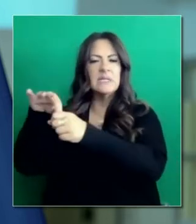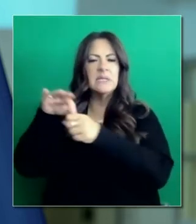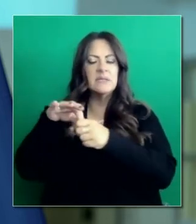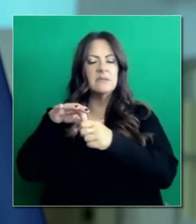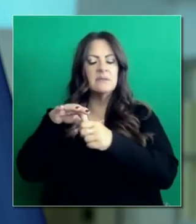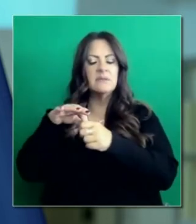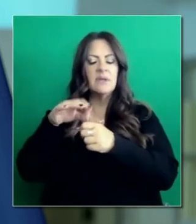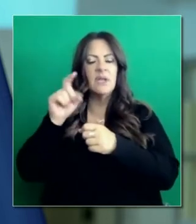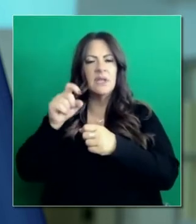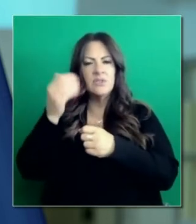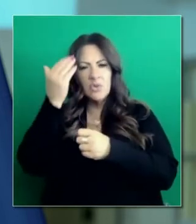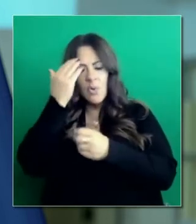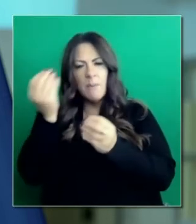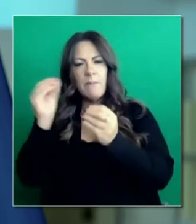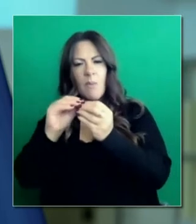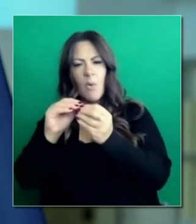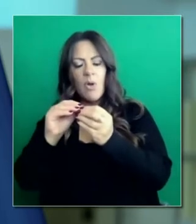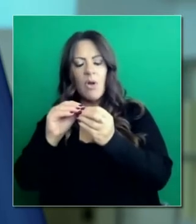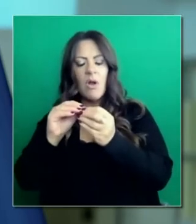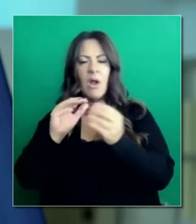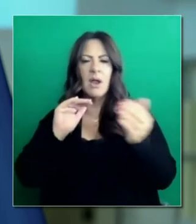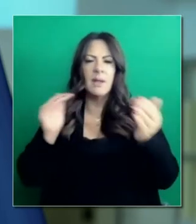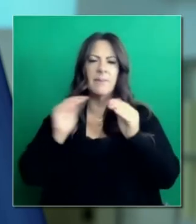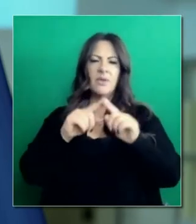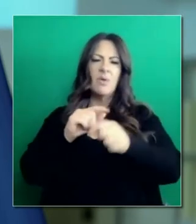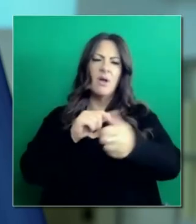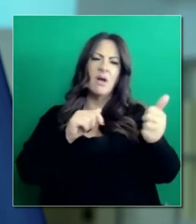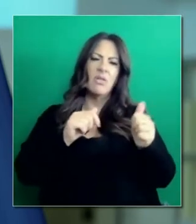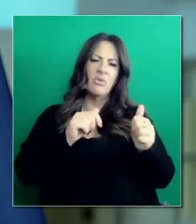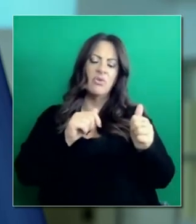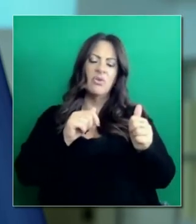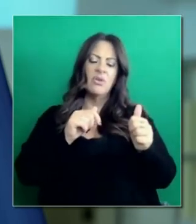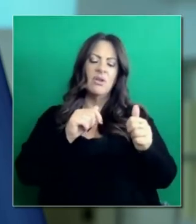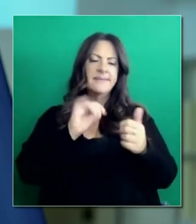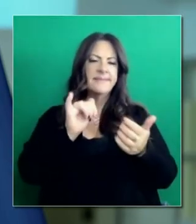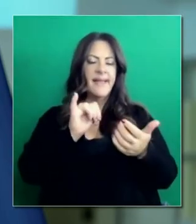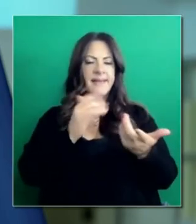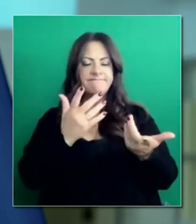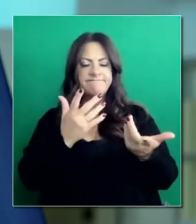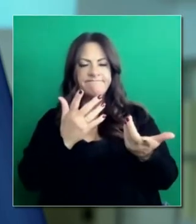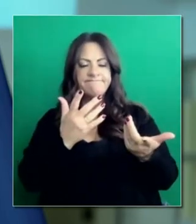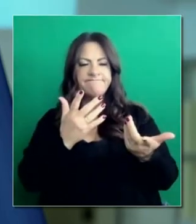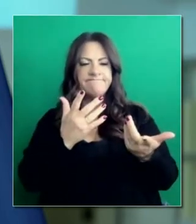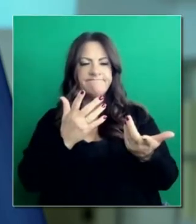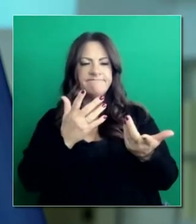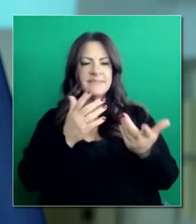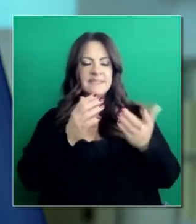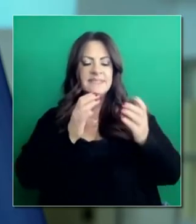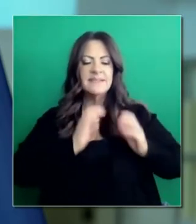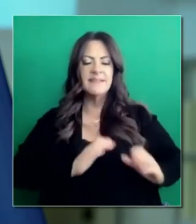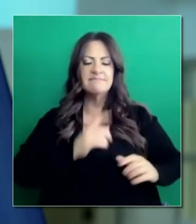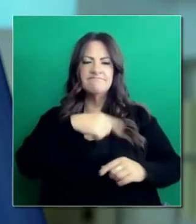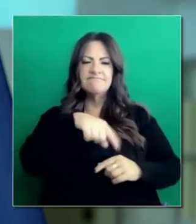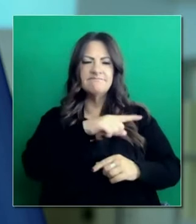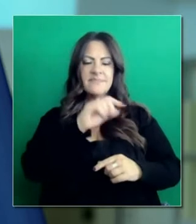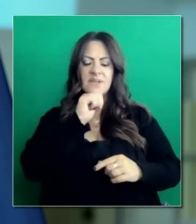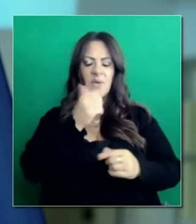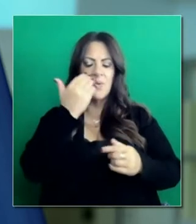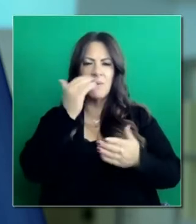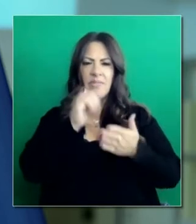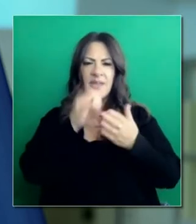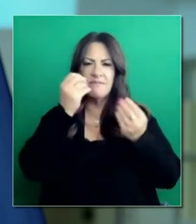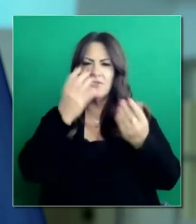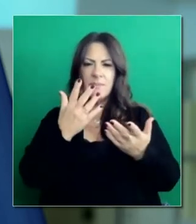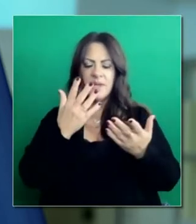mejor. Parece que la asociación de restaurantes sabe más de esto en vez de estos funcionarios que no tienen las respuestas.